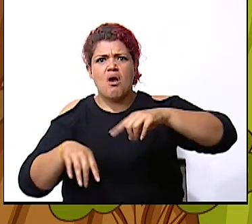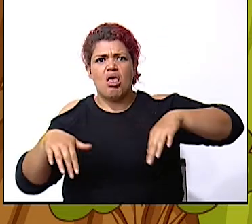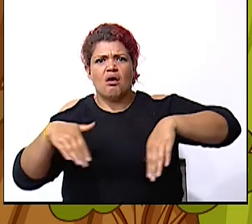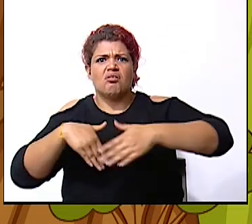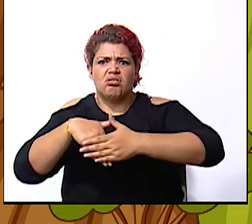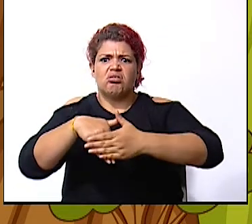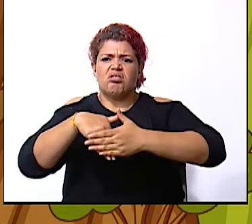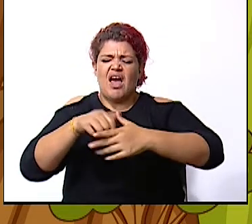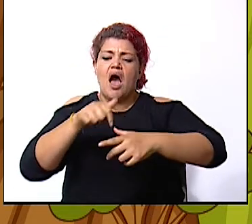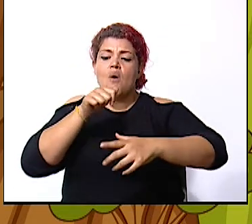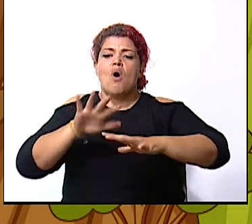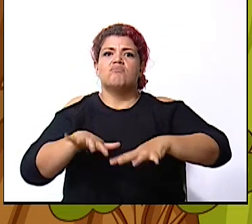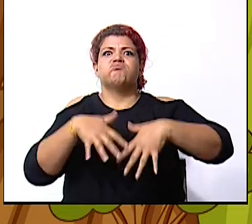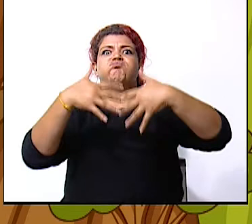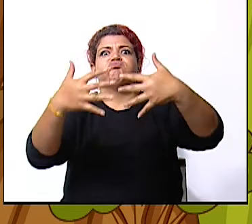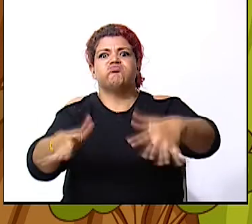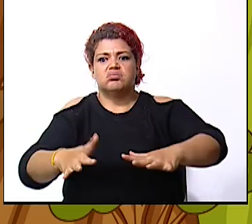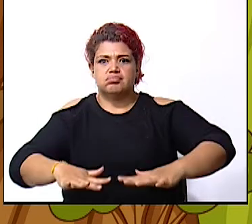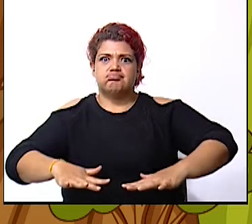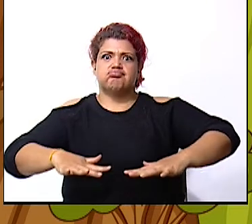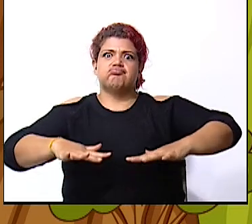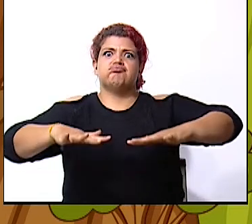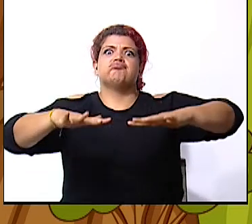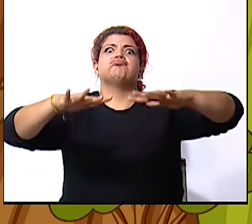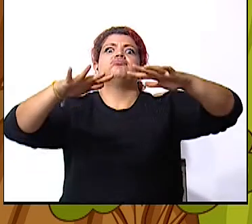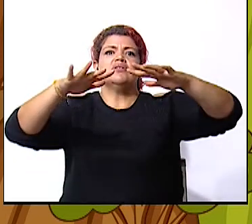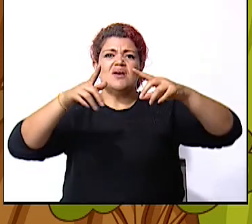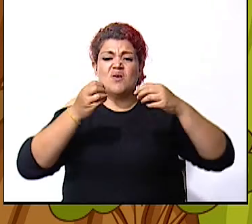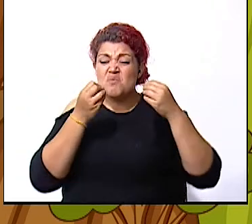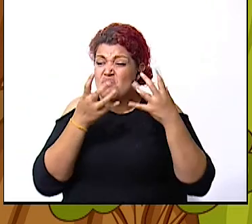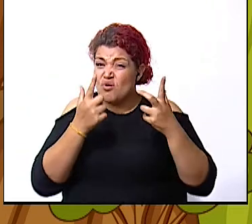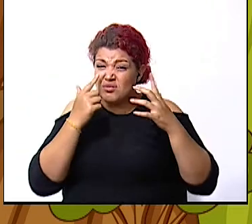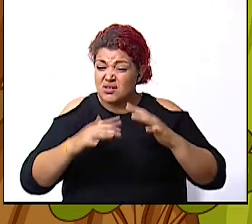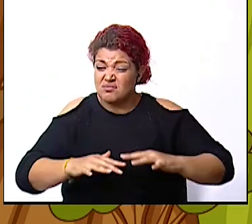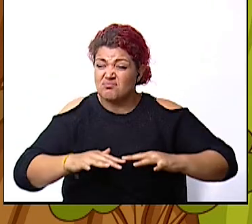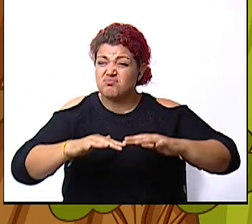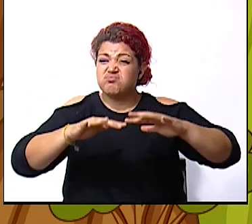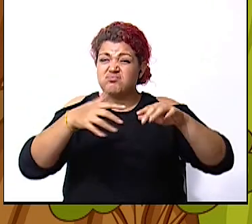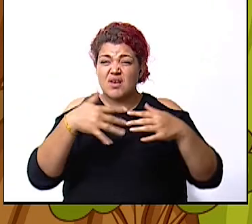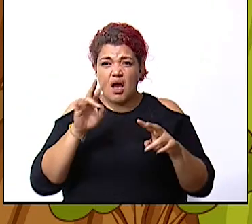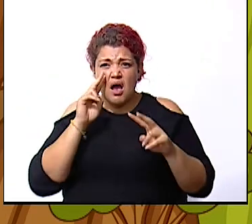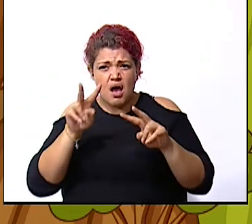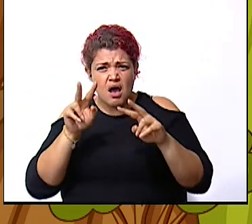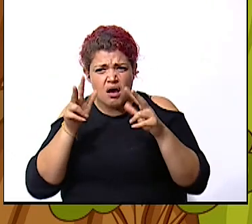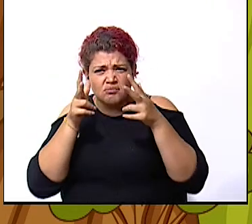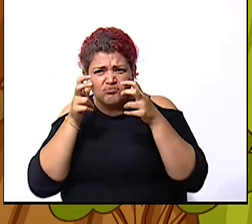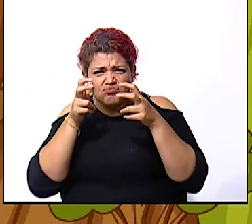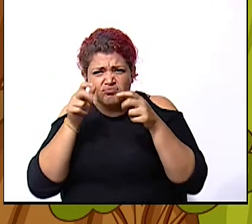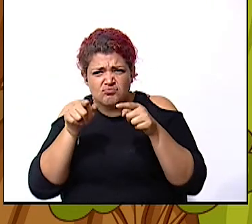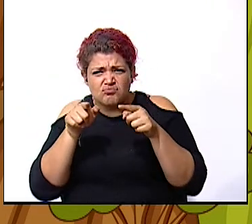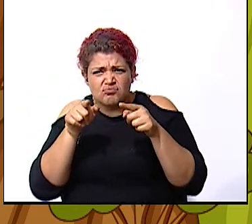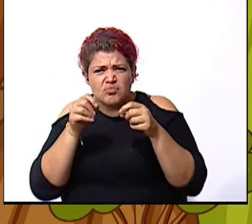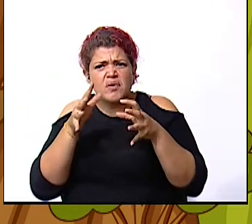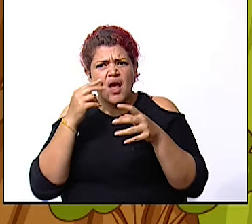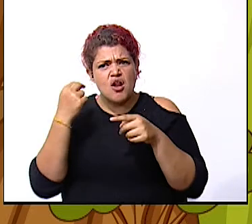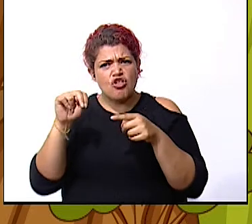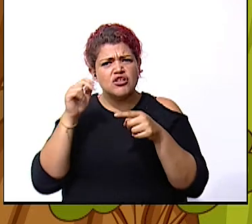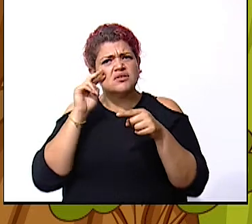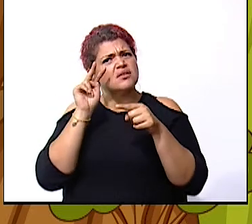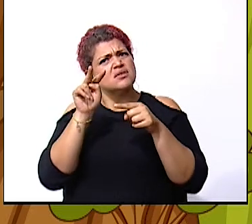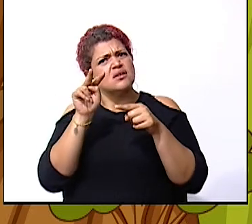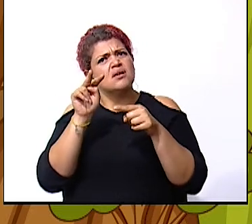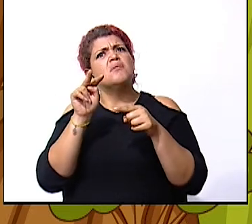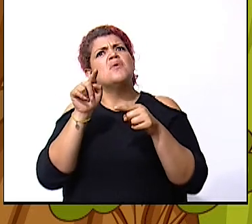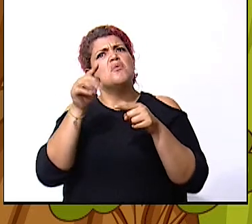desborda y muchas de las inundaciones en que nosotros hemos escuchado últimamente en las noticias